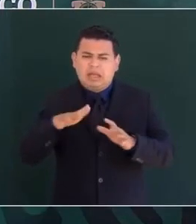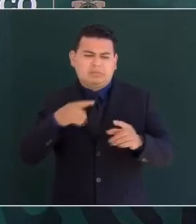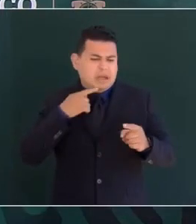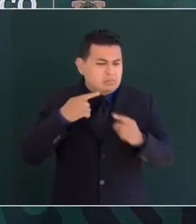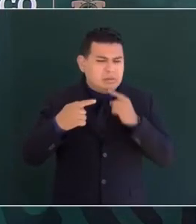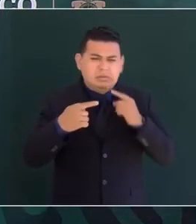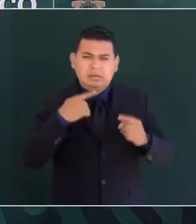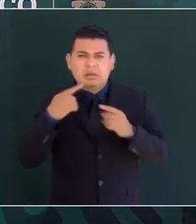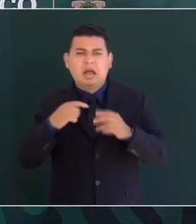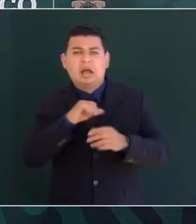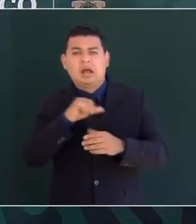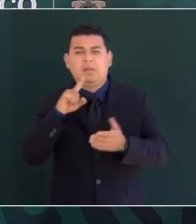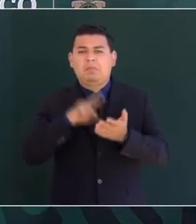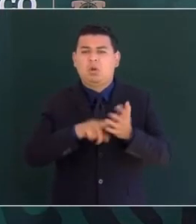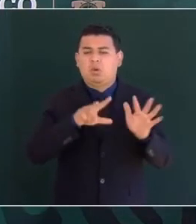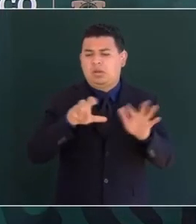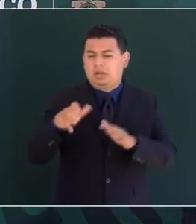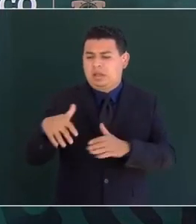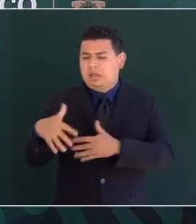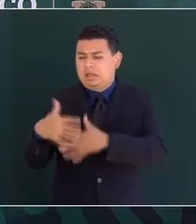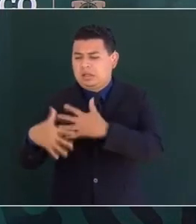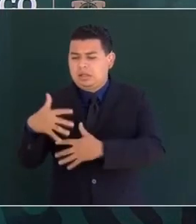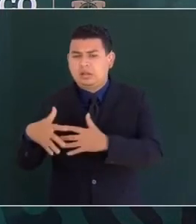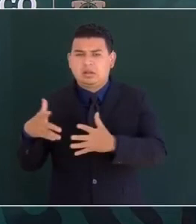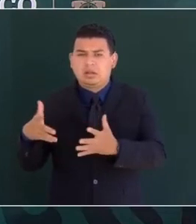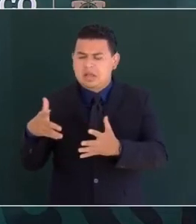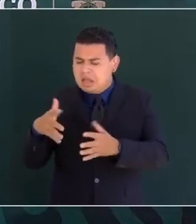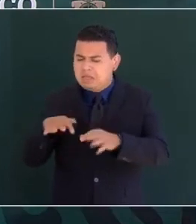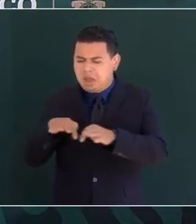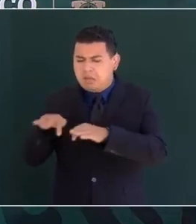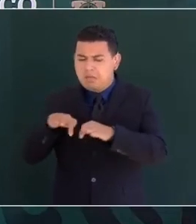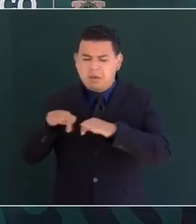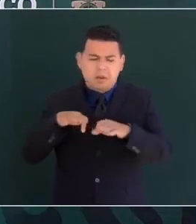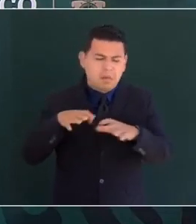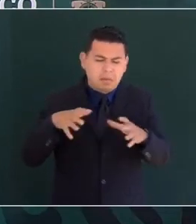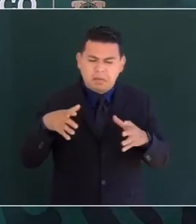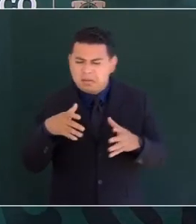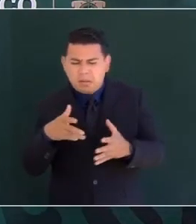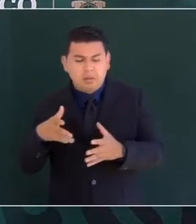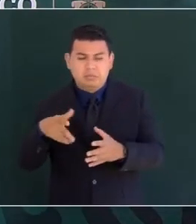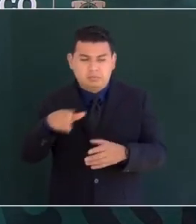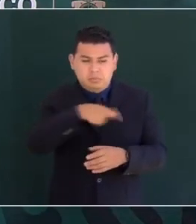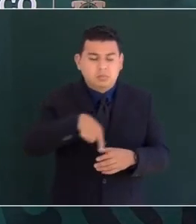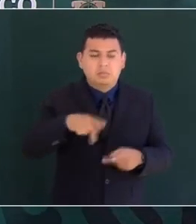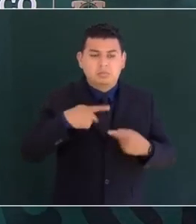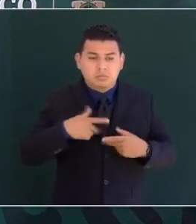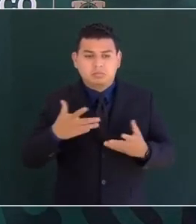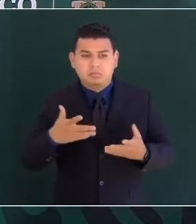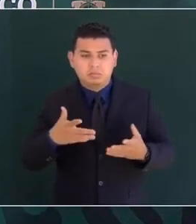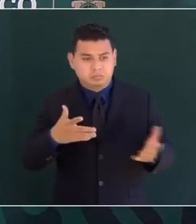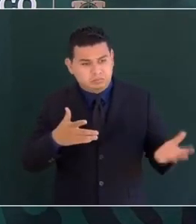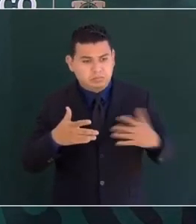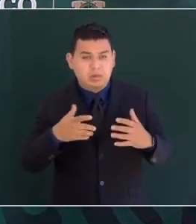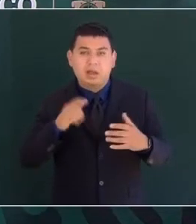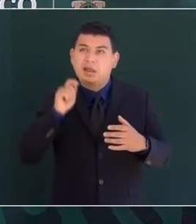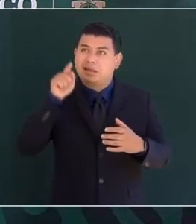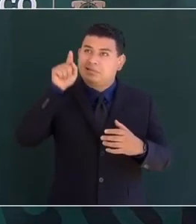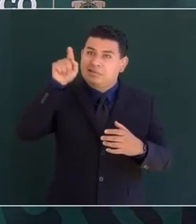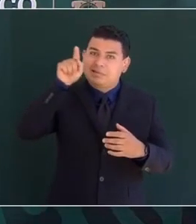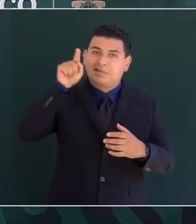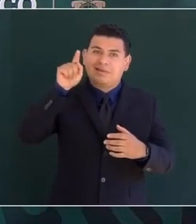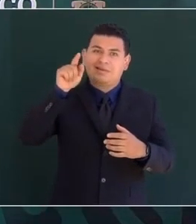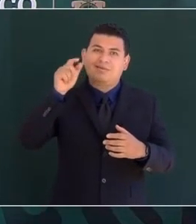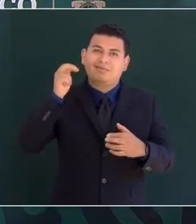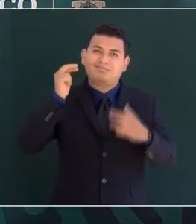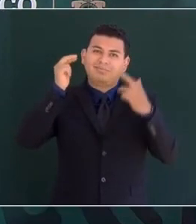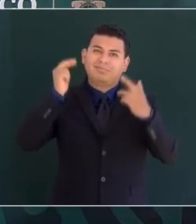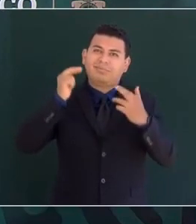1815 y su influencia en la población obligó a la oligarquía en el momento